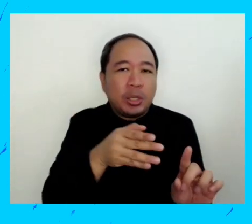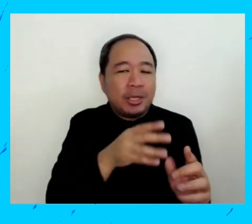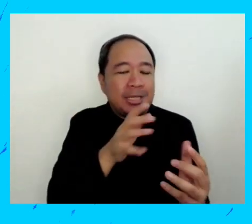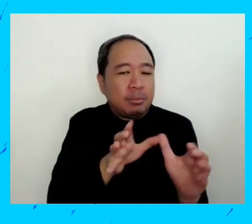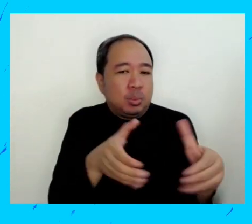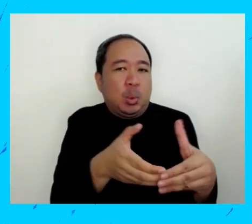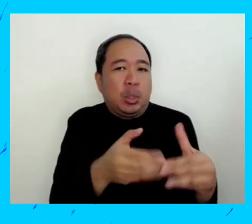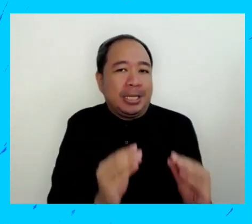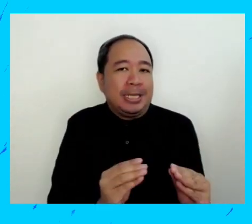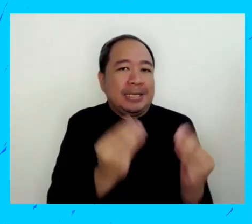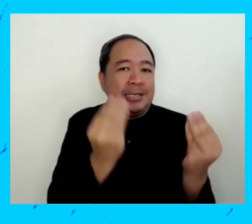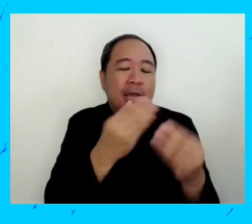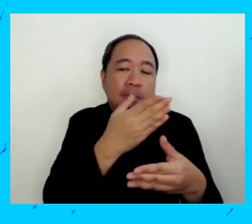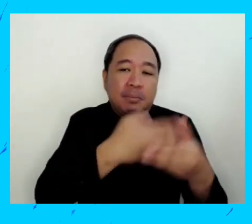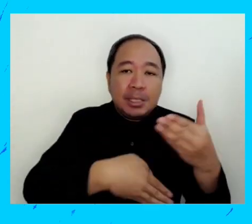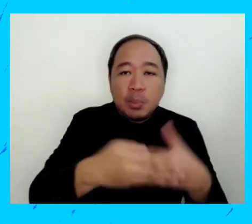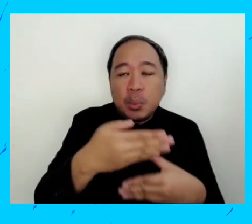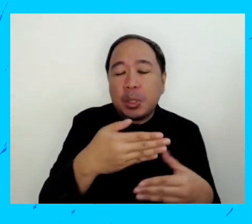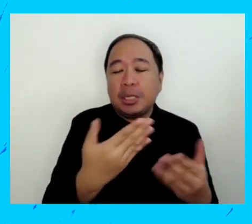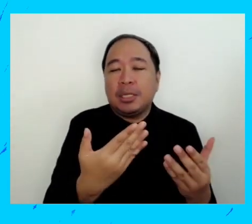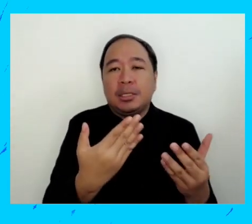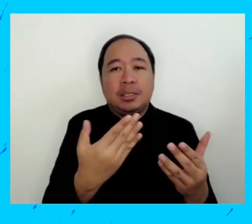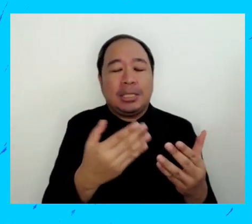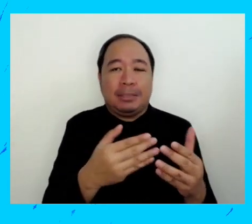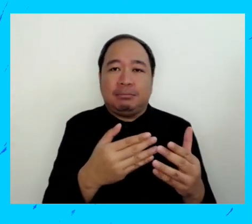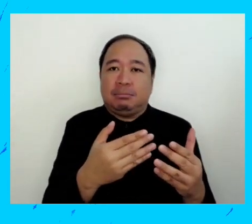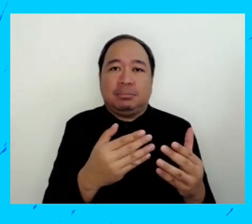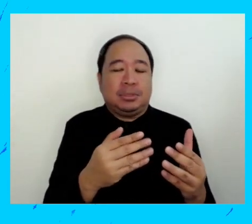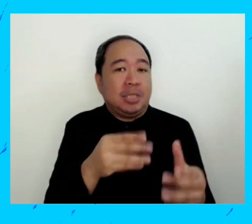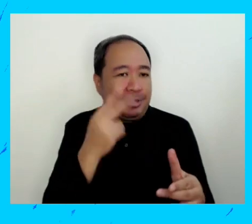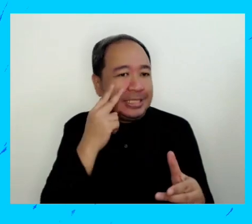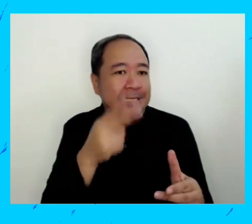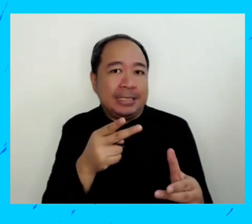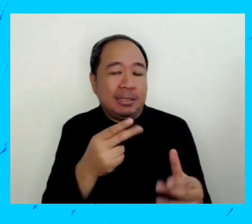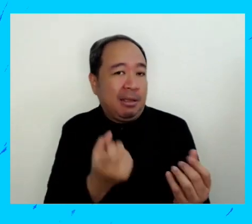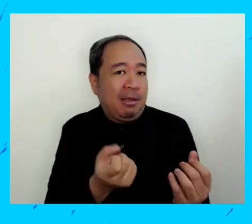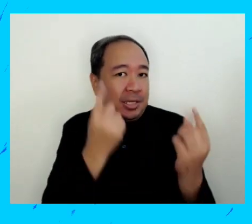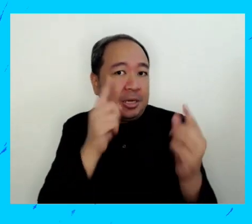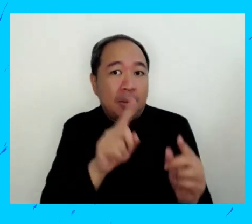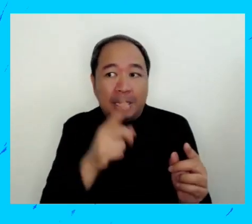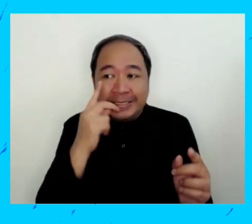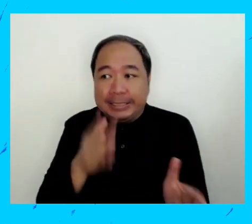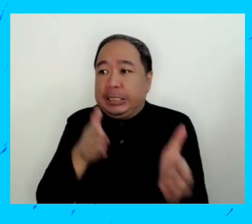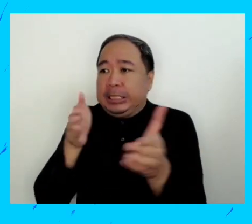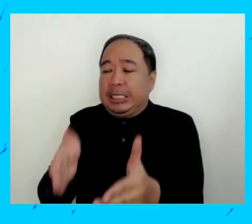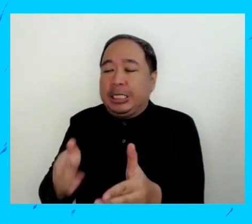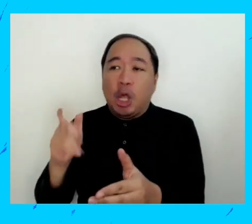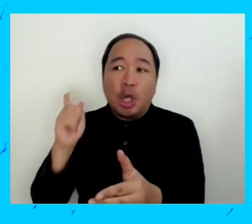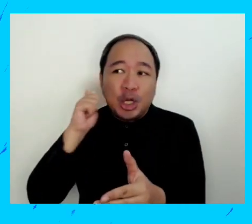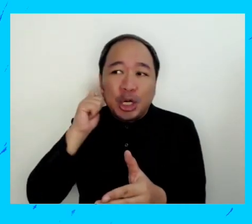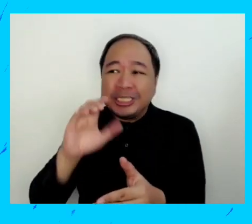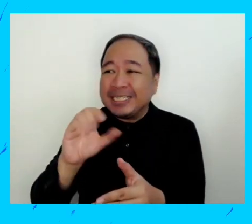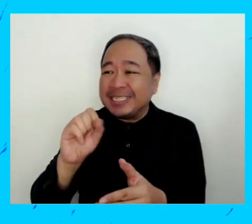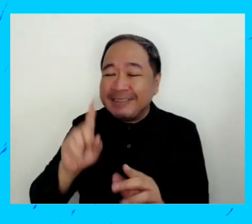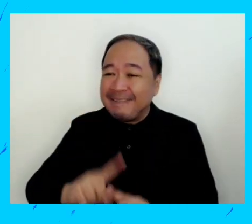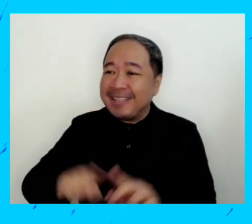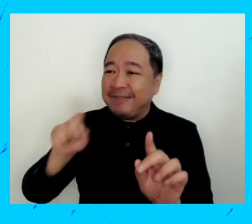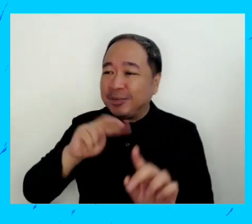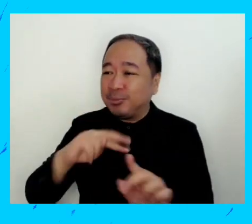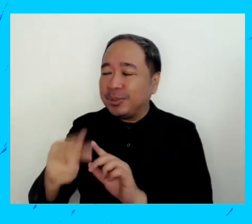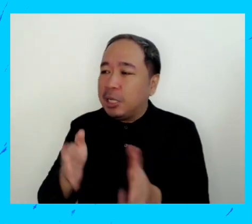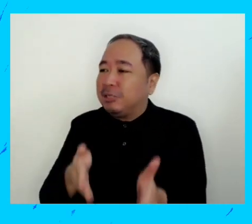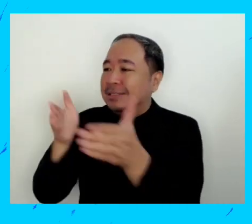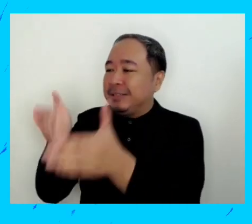algo holístico, pero tiene que ser personalizado para cada grupo demográfico. Para algunos jóvenes es totalmente